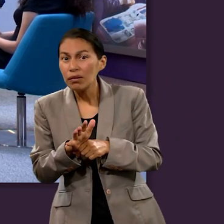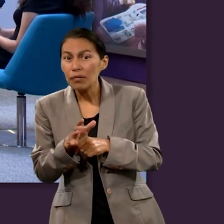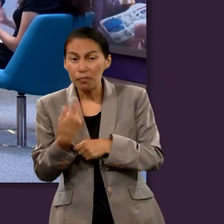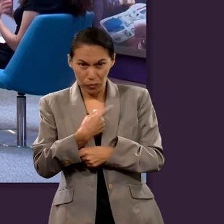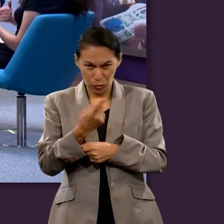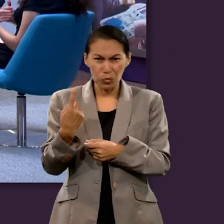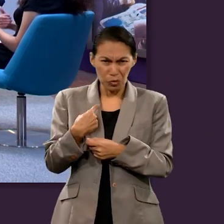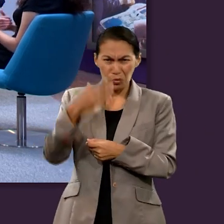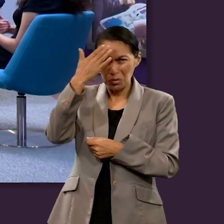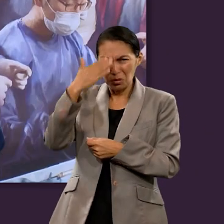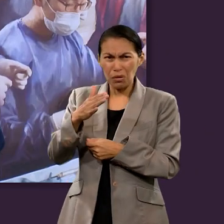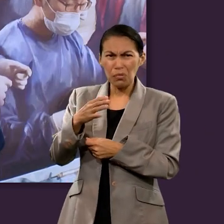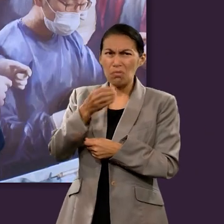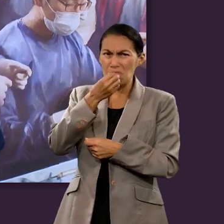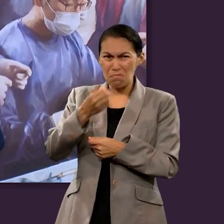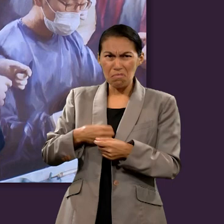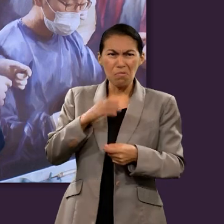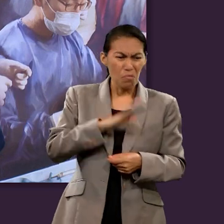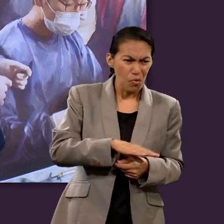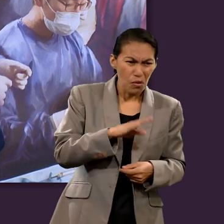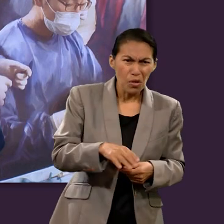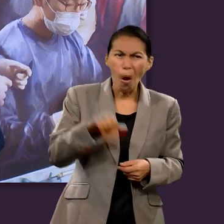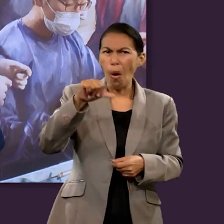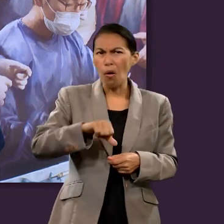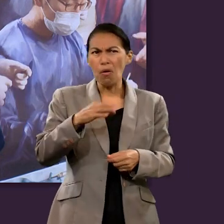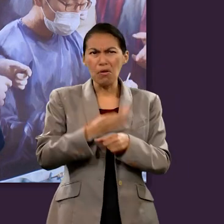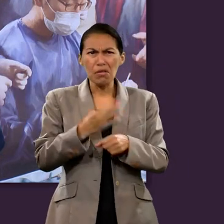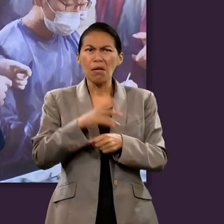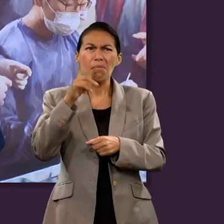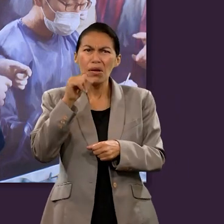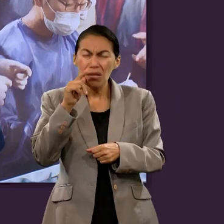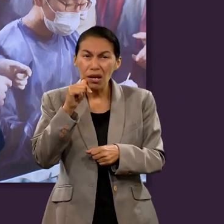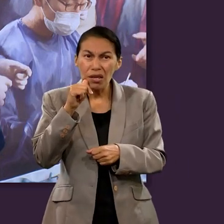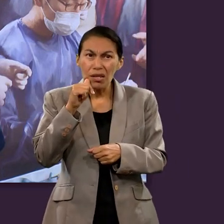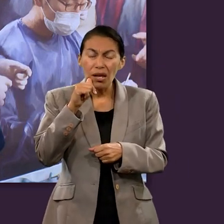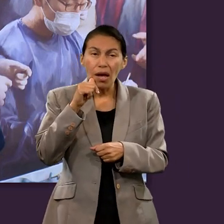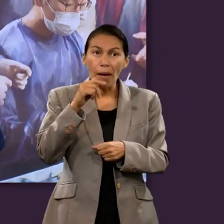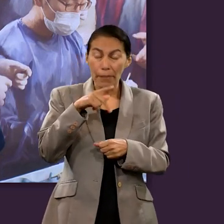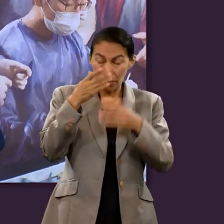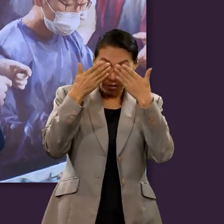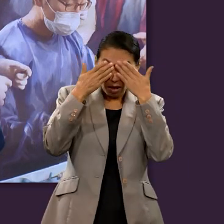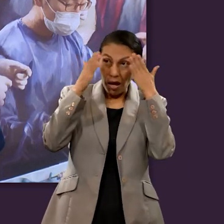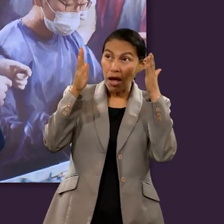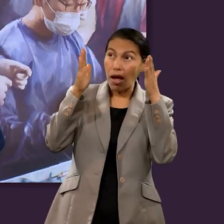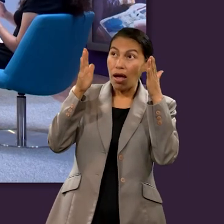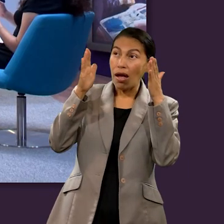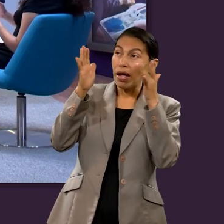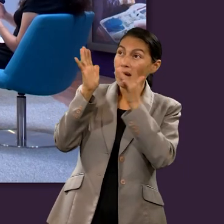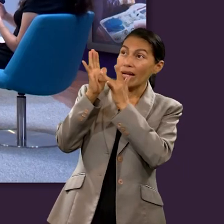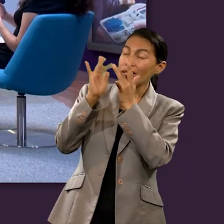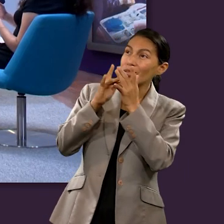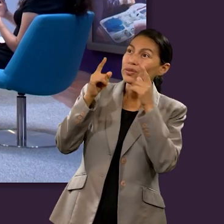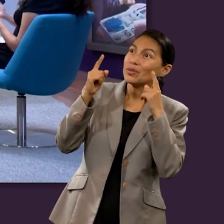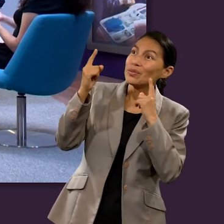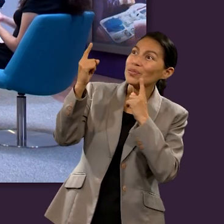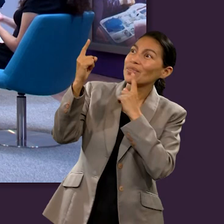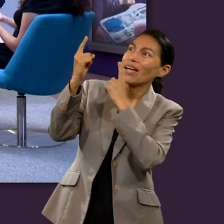buenas nuevas porque nosotros ya sabemos que aunque descansemos hoy aunque descansemos mañana cuando abramos nuestros